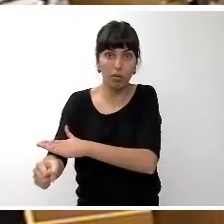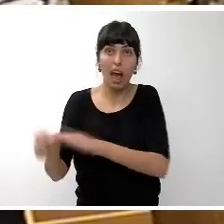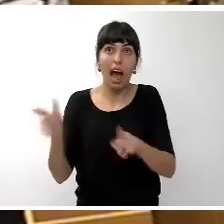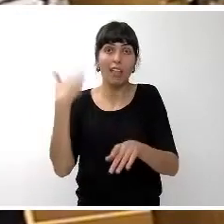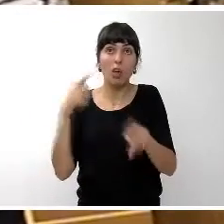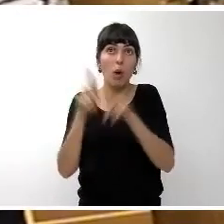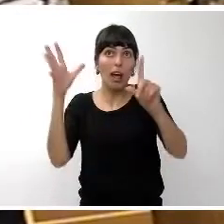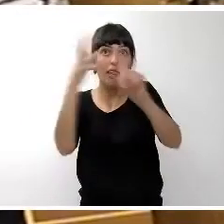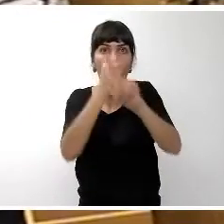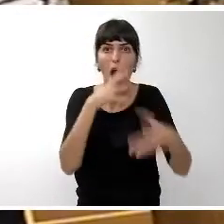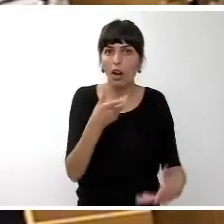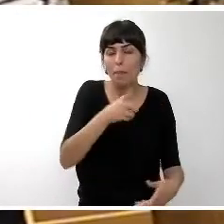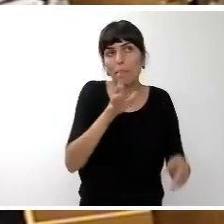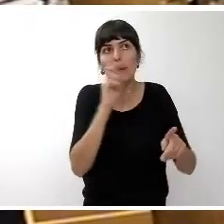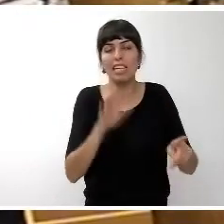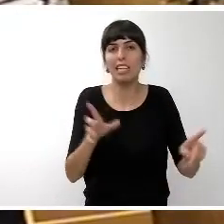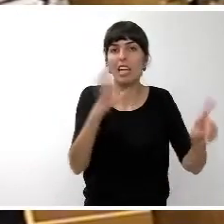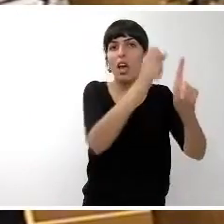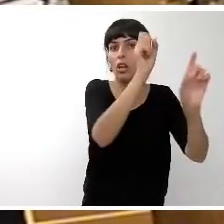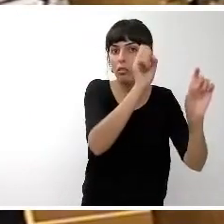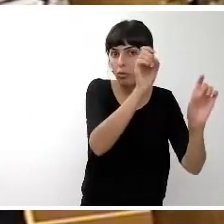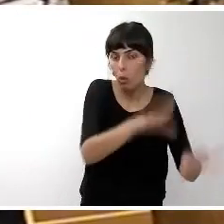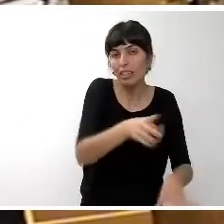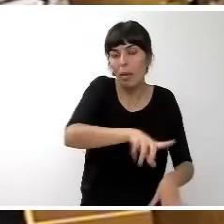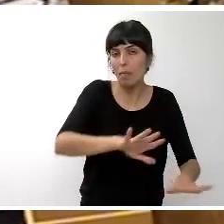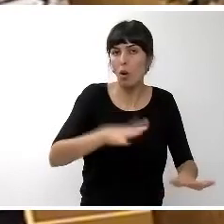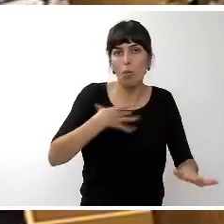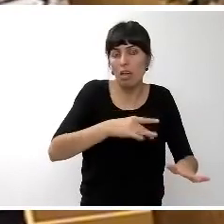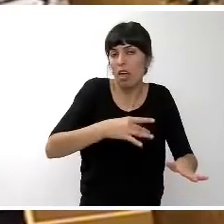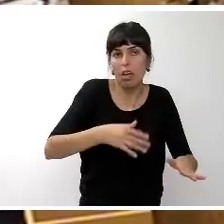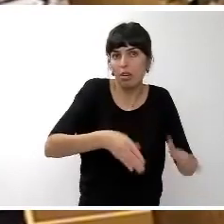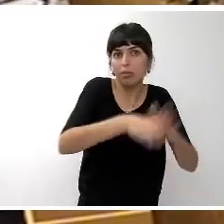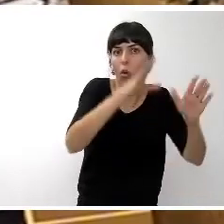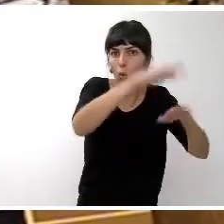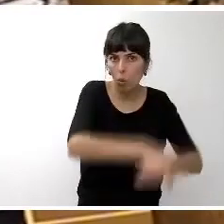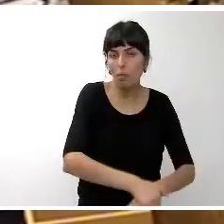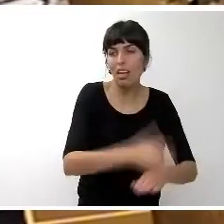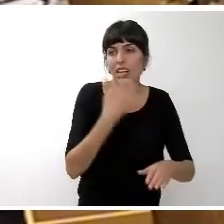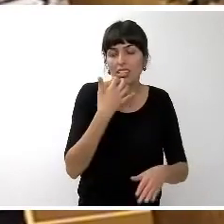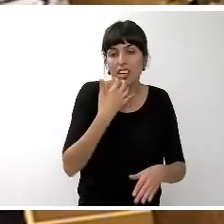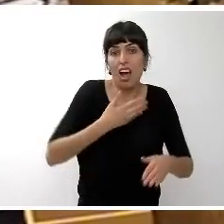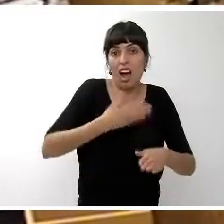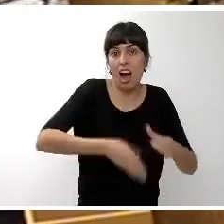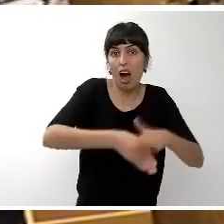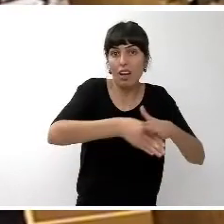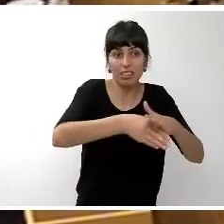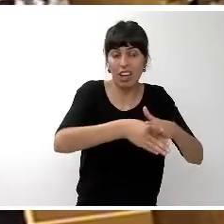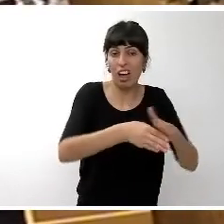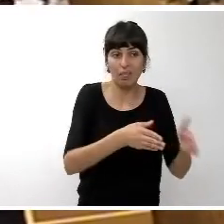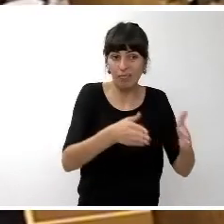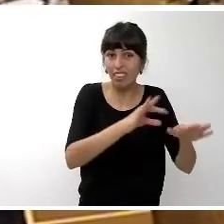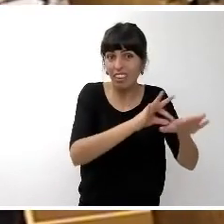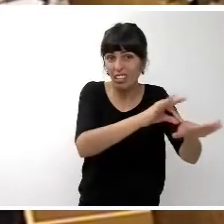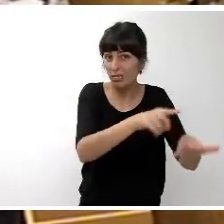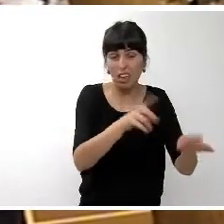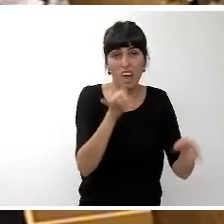estratégico hacia el que avanzar o no se avanza o se avanza peor todavía en la dirección errónea como se sigue avanzando desde nuestro punto de vista en la dirección errónea en otros